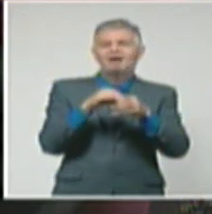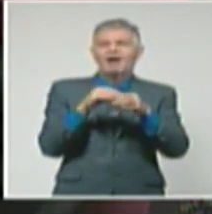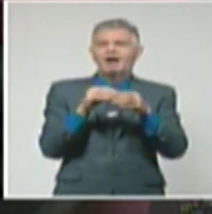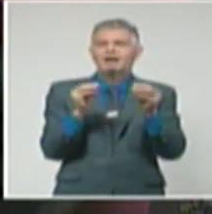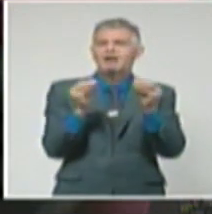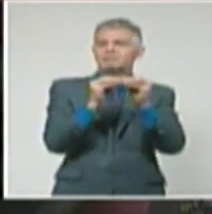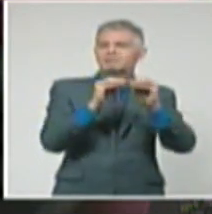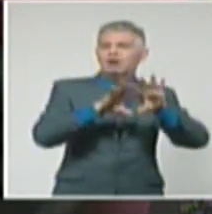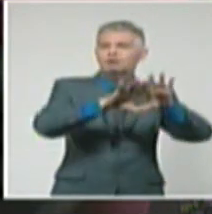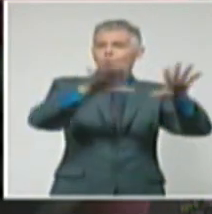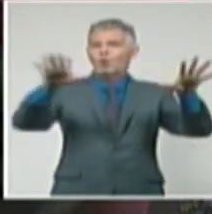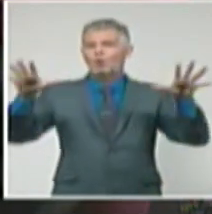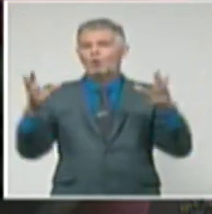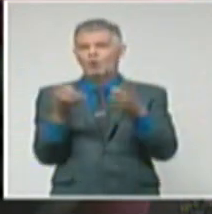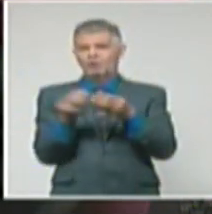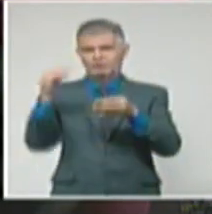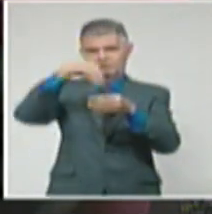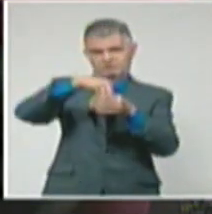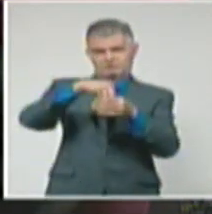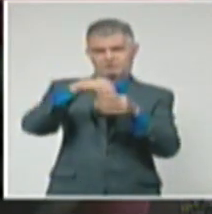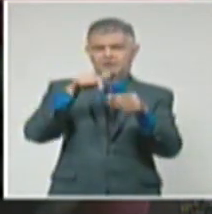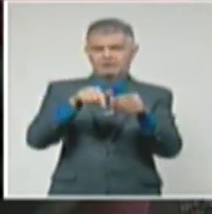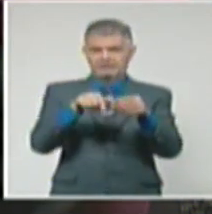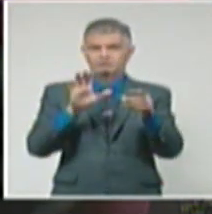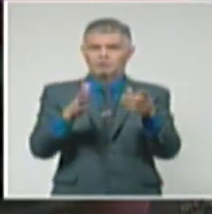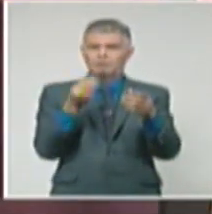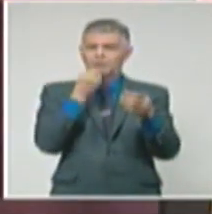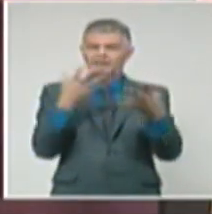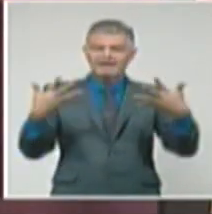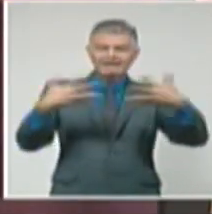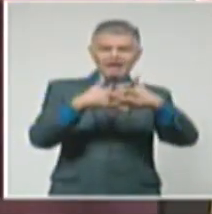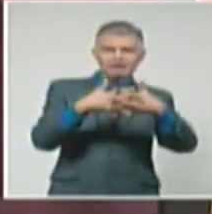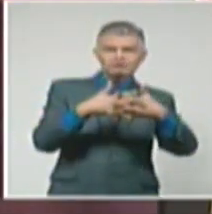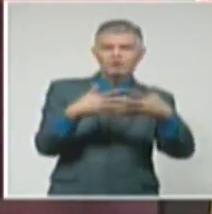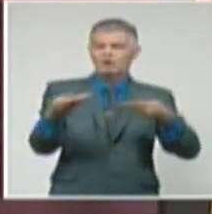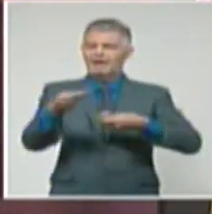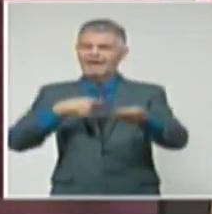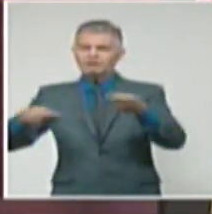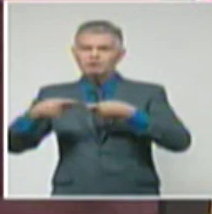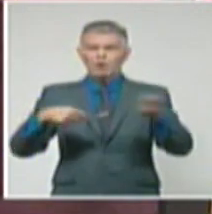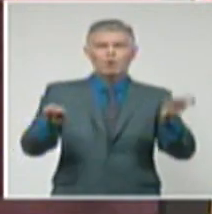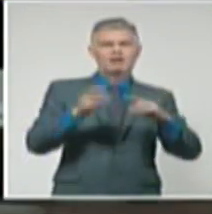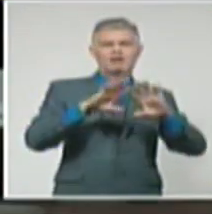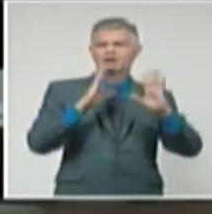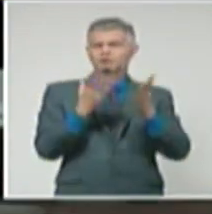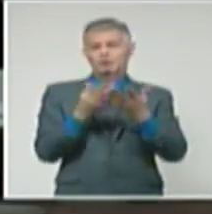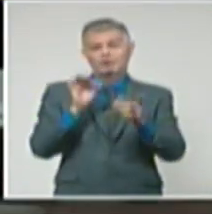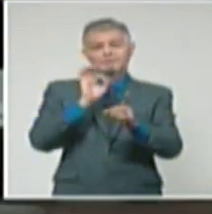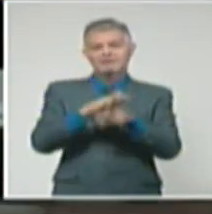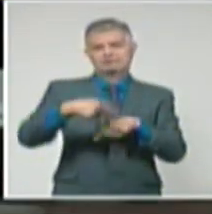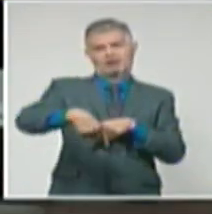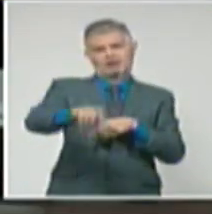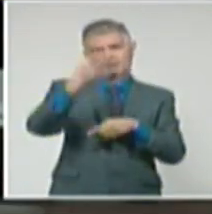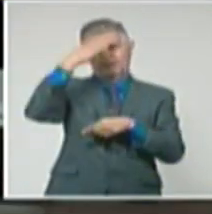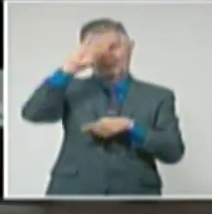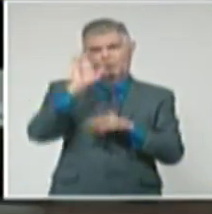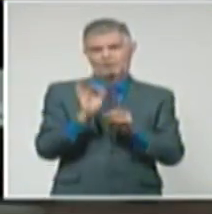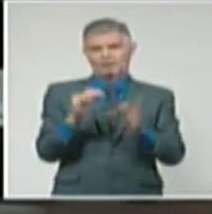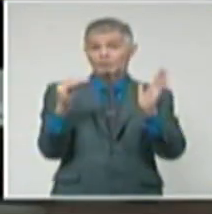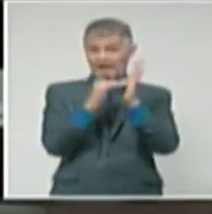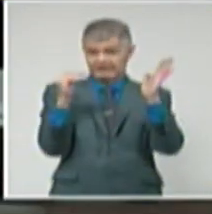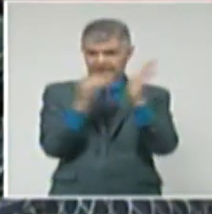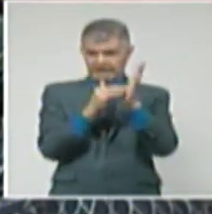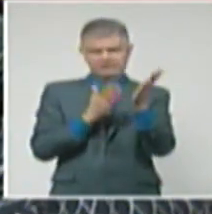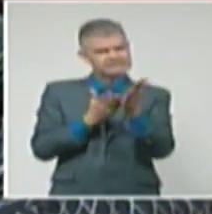y que contemple las nuevas formas de gestión y relaciones comerciales que entrarán en vigor en el país. En horas de la tarde, continuarán